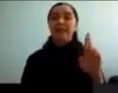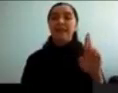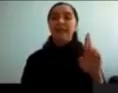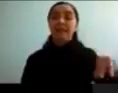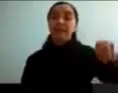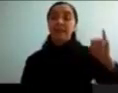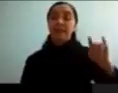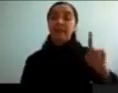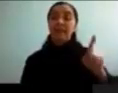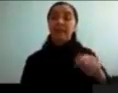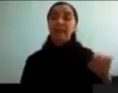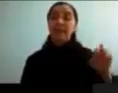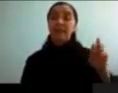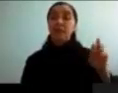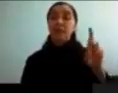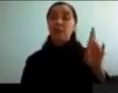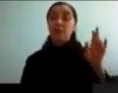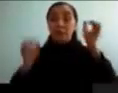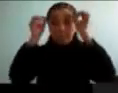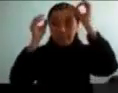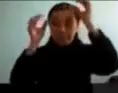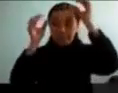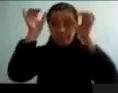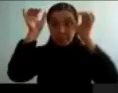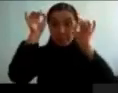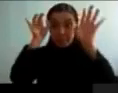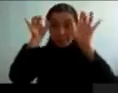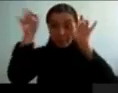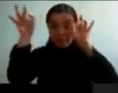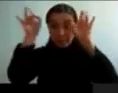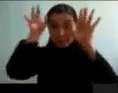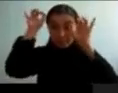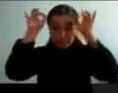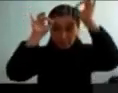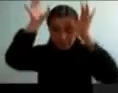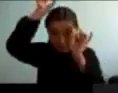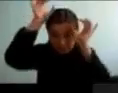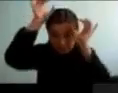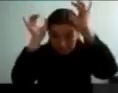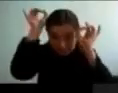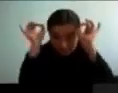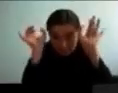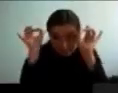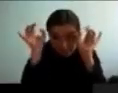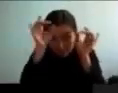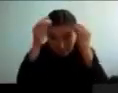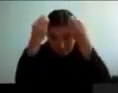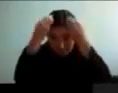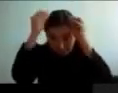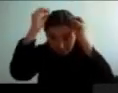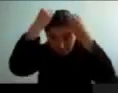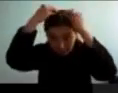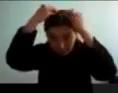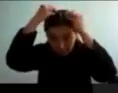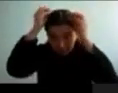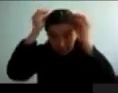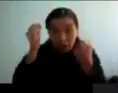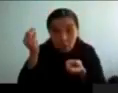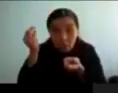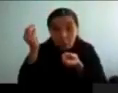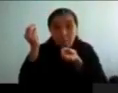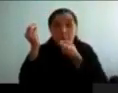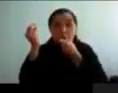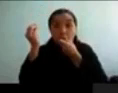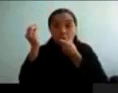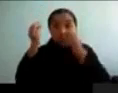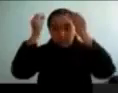el tipo de sinapsis de cualquiera de estos neurotransmisores, yo voy a modular la conducta. Y uno de